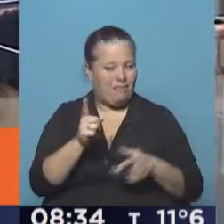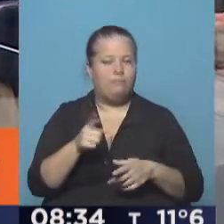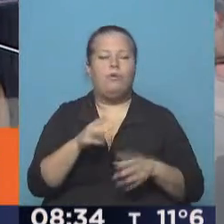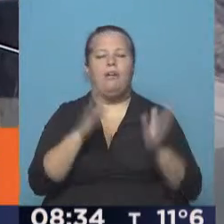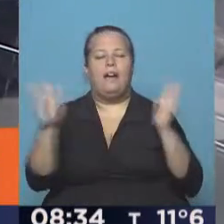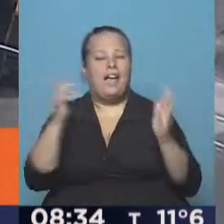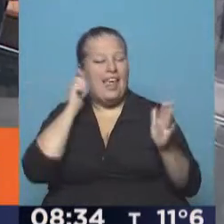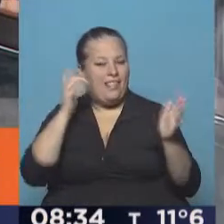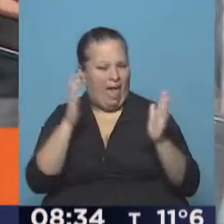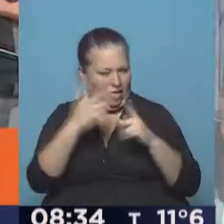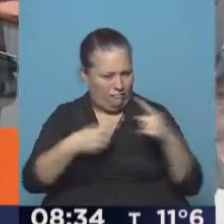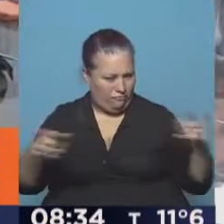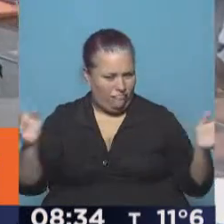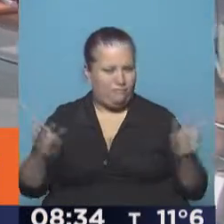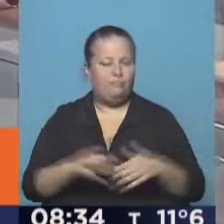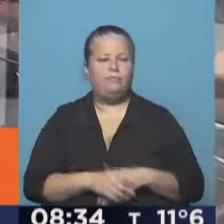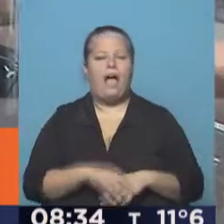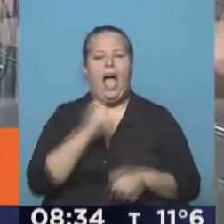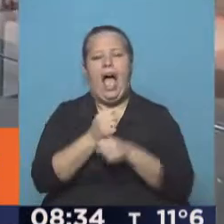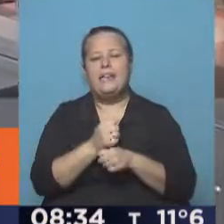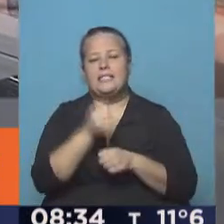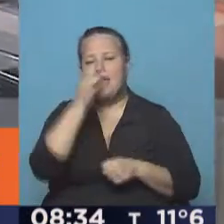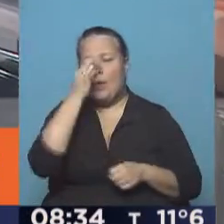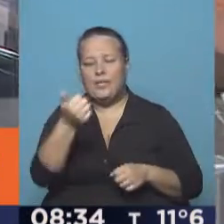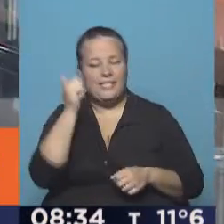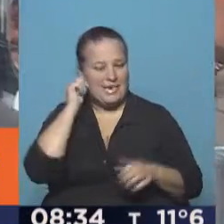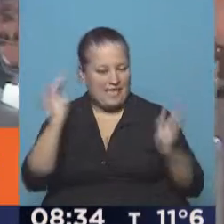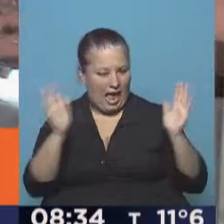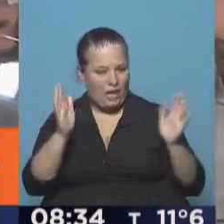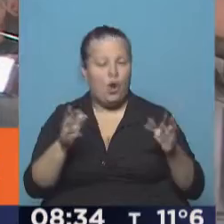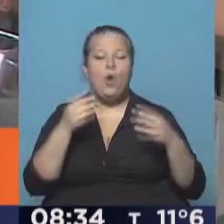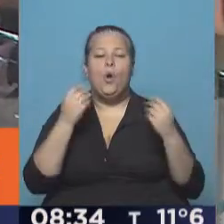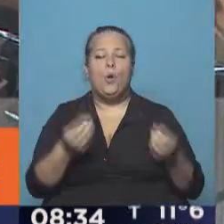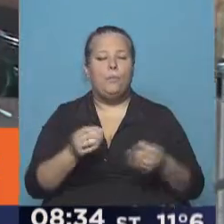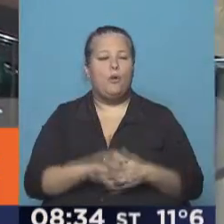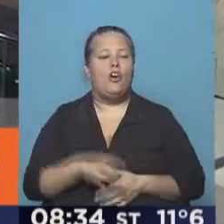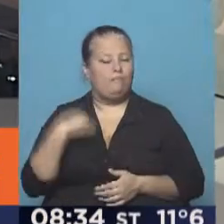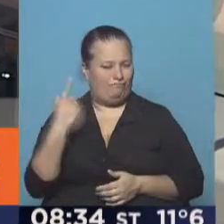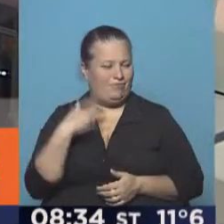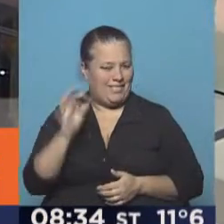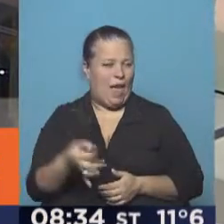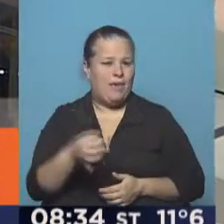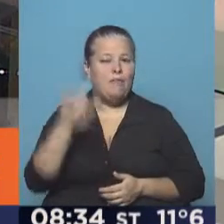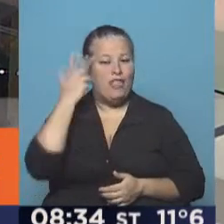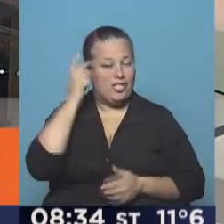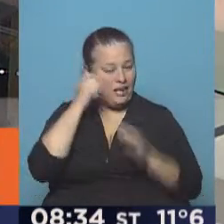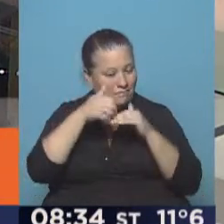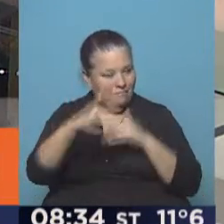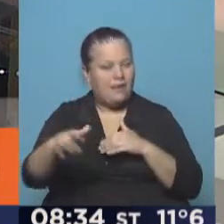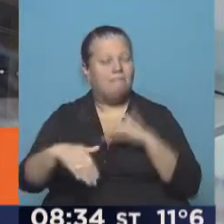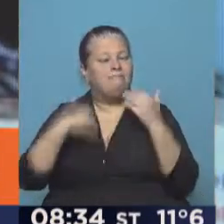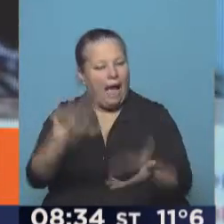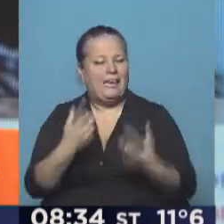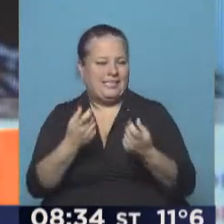una franja muy amplia, etaria, hasta los casi 26 años, porque sabemos que a partir de los 18 es cuando más